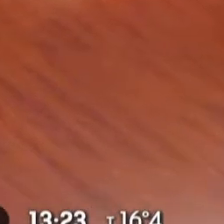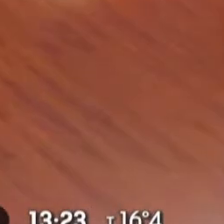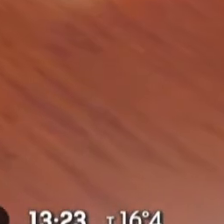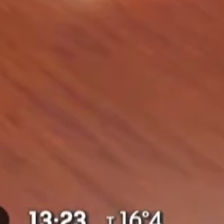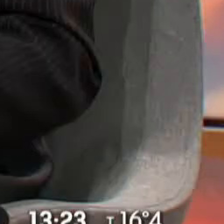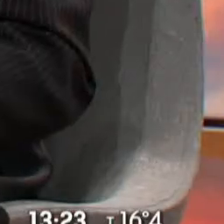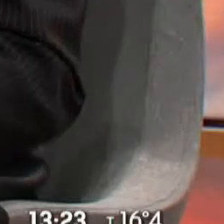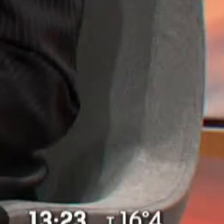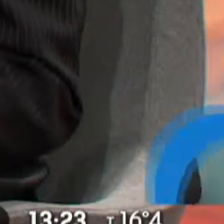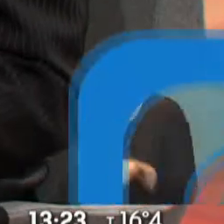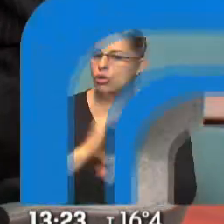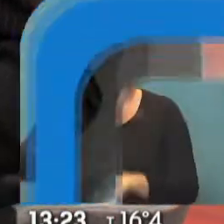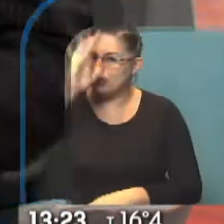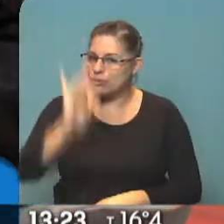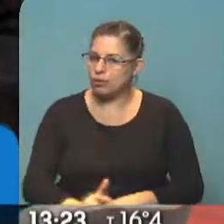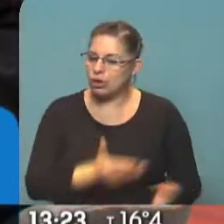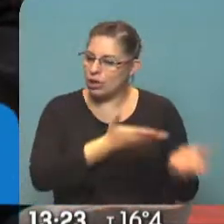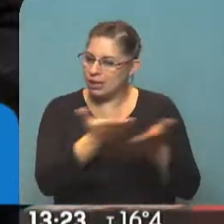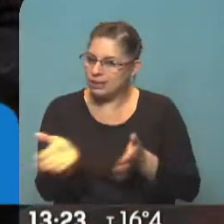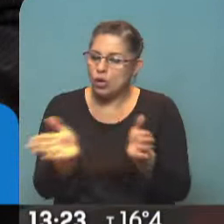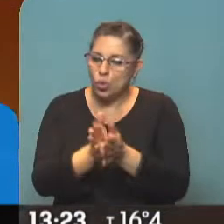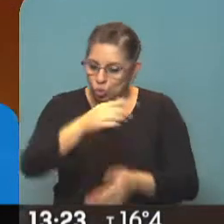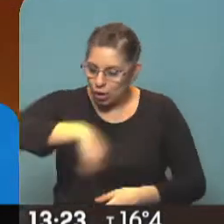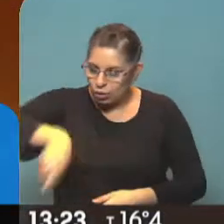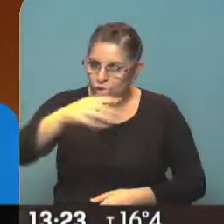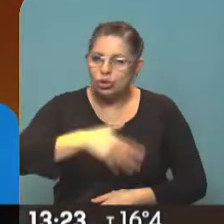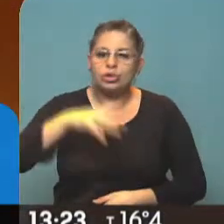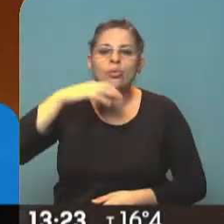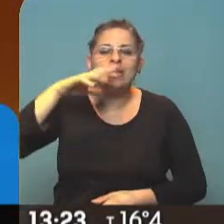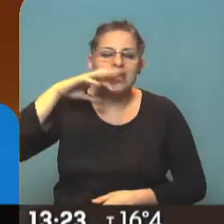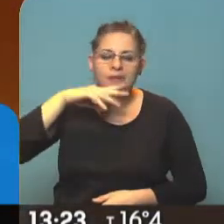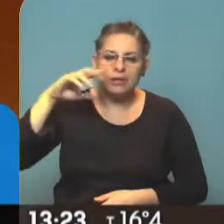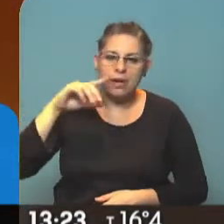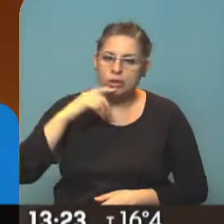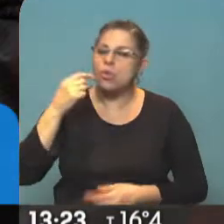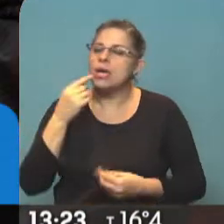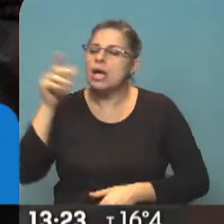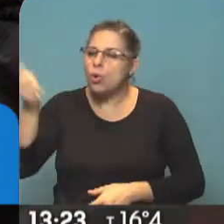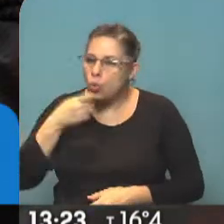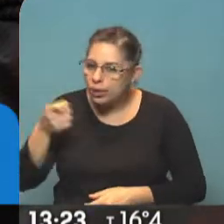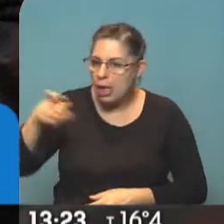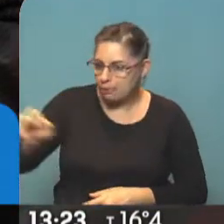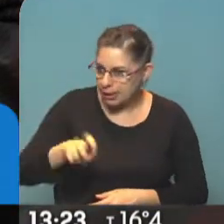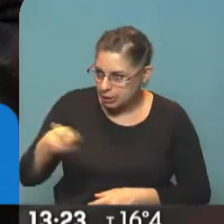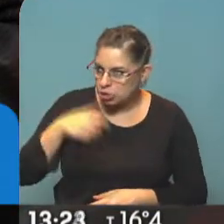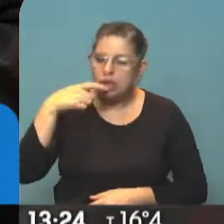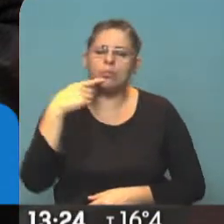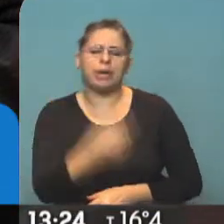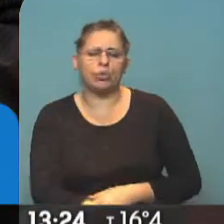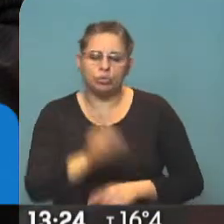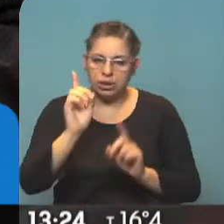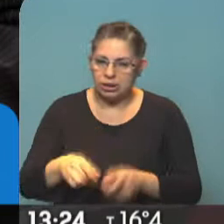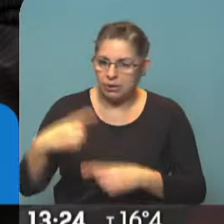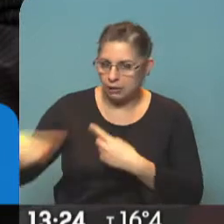Y como todos los miércoles está con nosotros Emilio Basavilbaso a propósito justamente de las consultas de los jubilados, los pensionados y los beneficiarios de